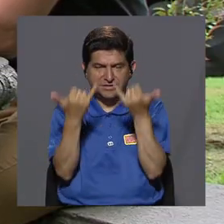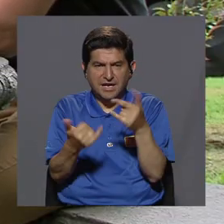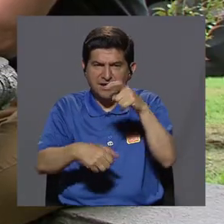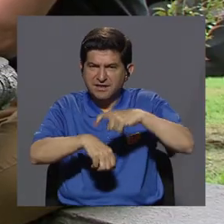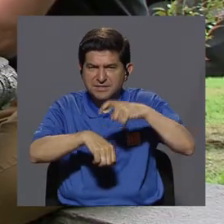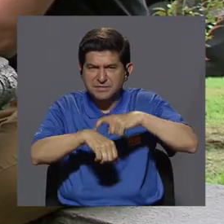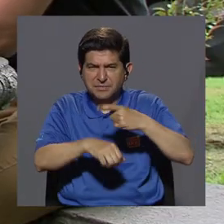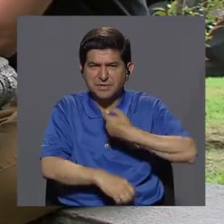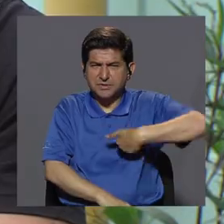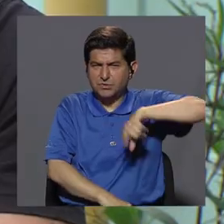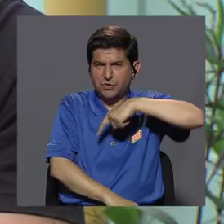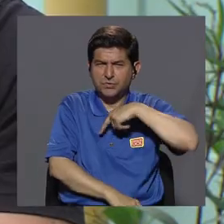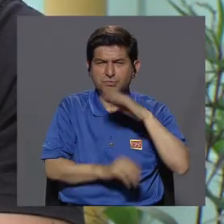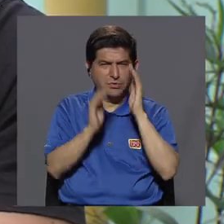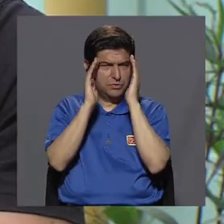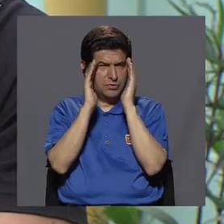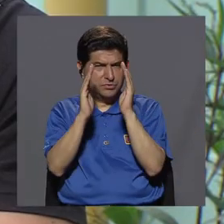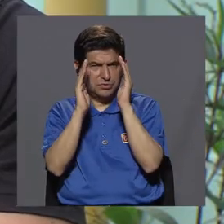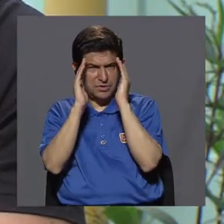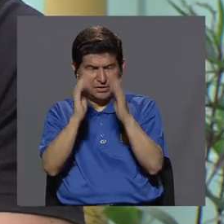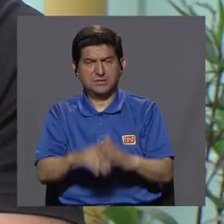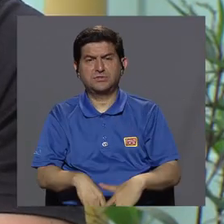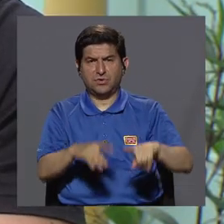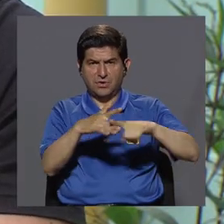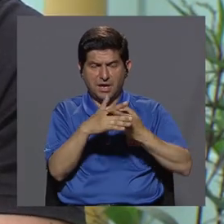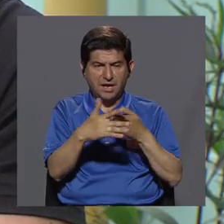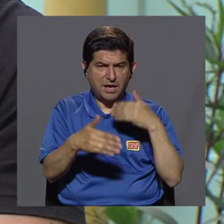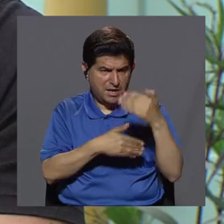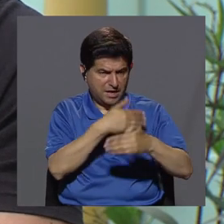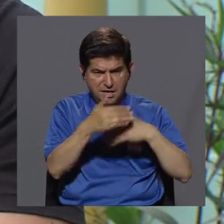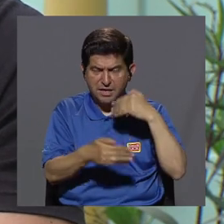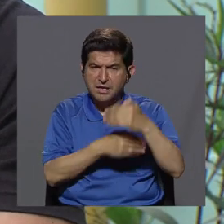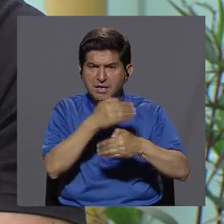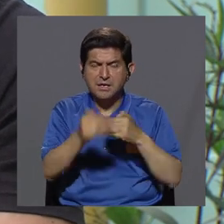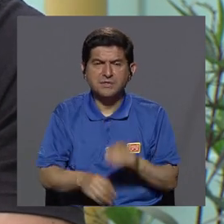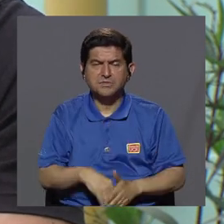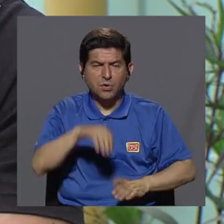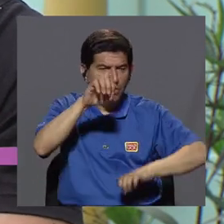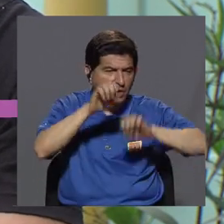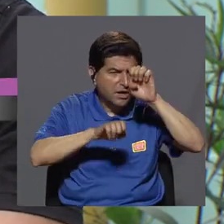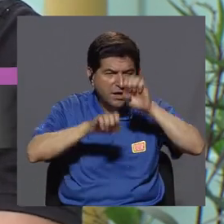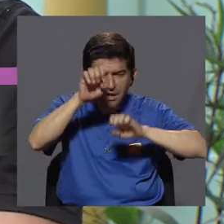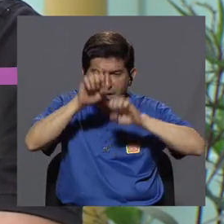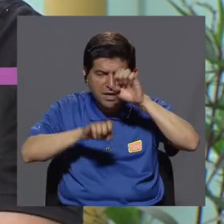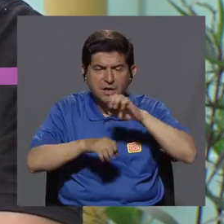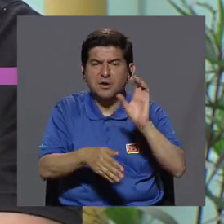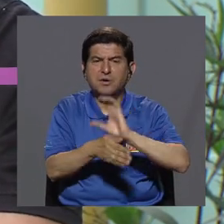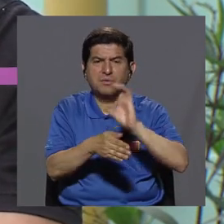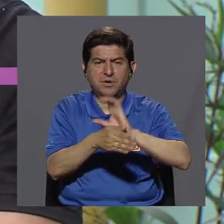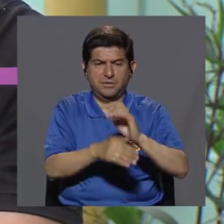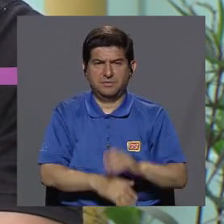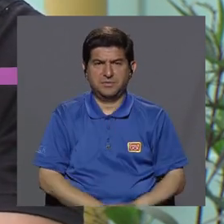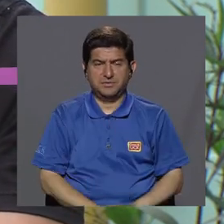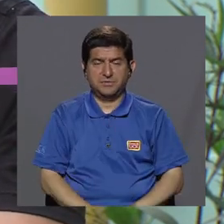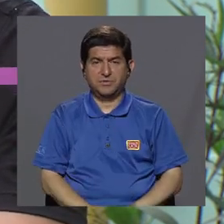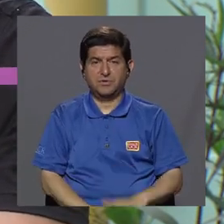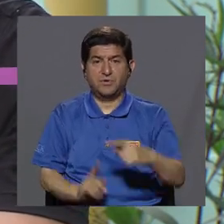estar un poco atentos y ya iniciar un proceso de evaluación clínica, ¿verdad? Desde esa parte